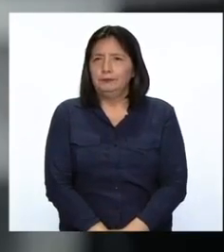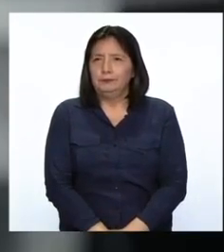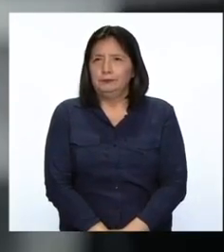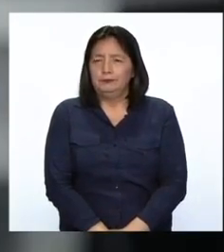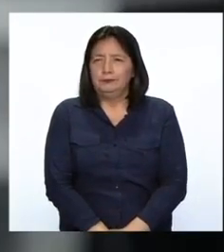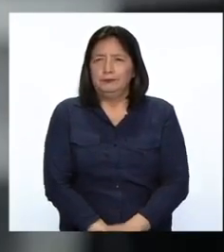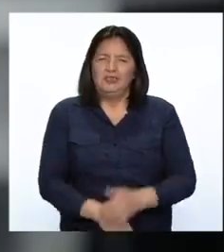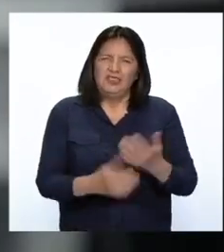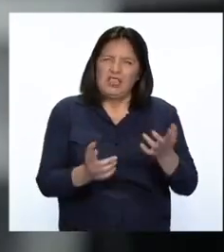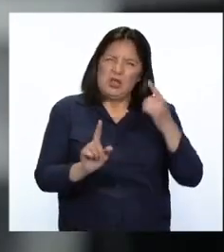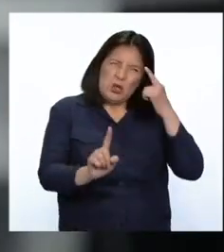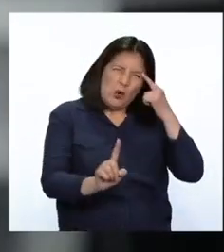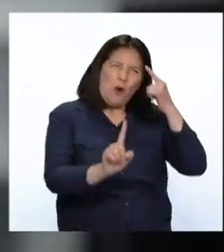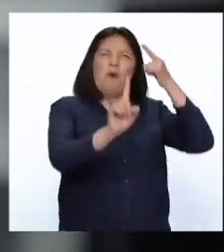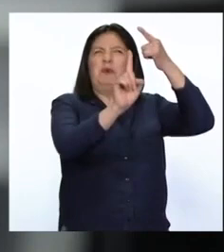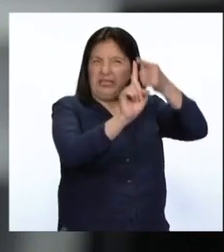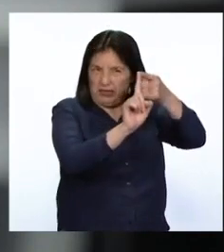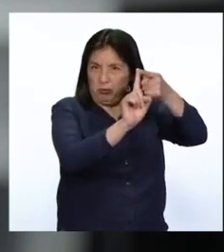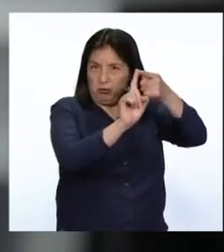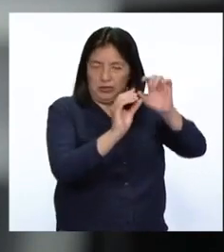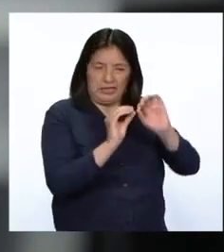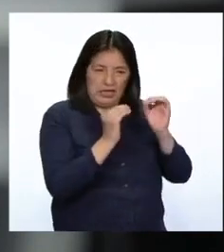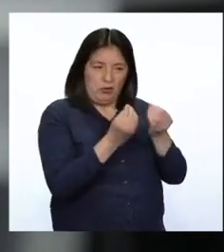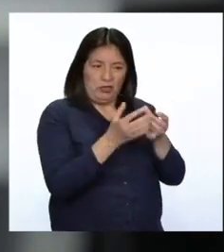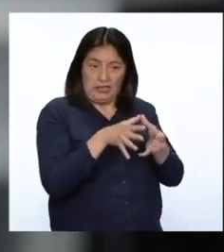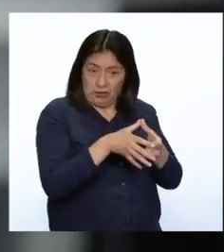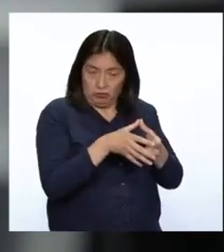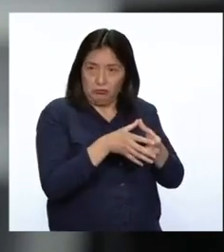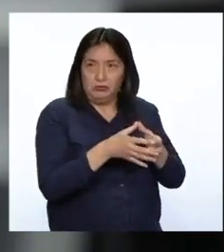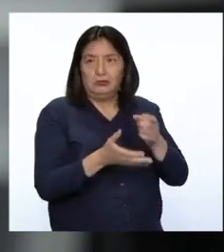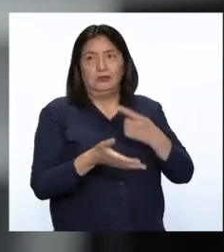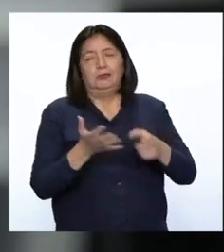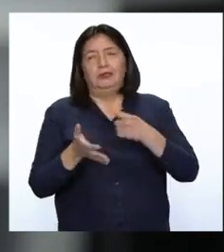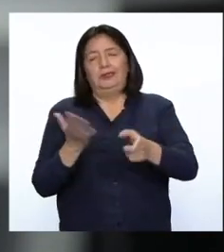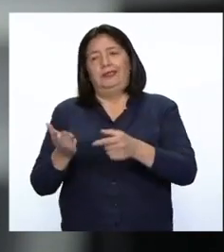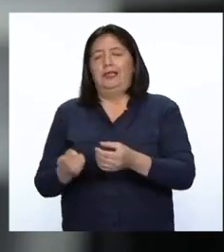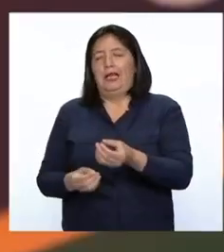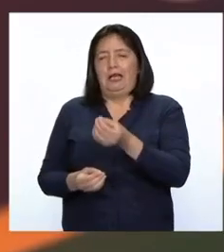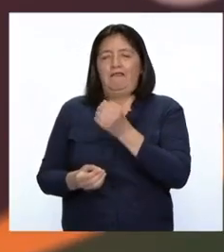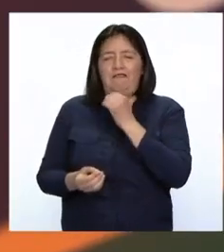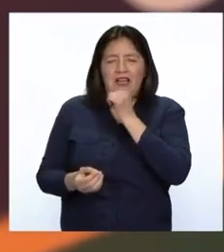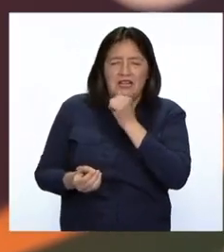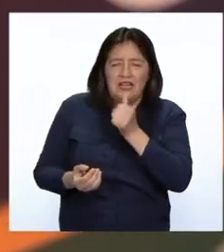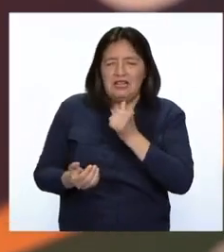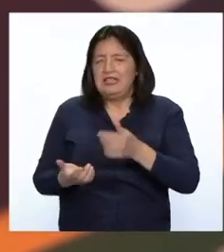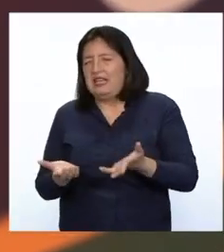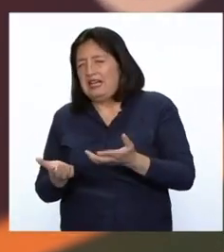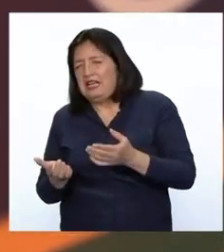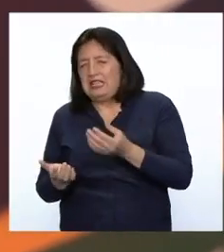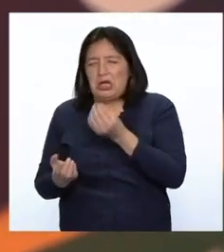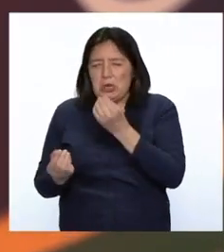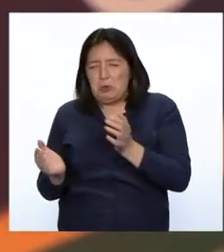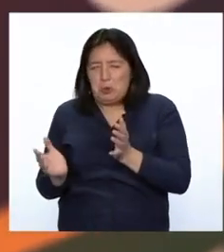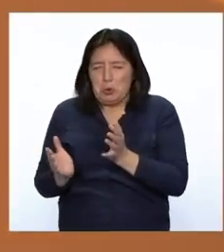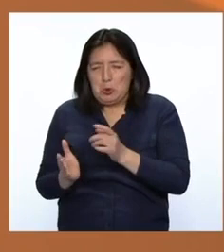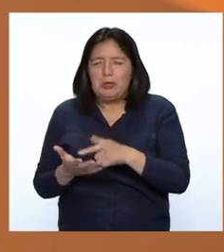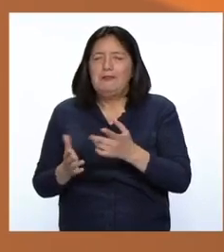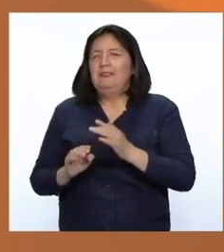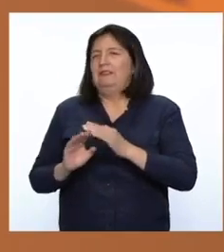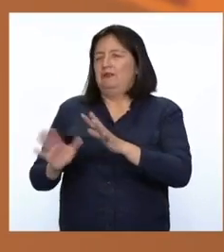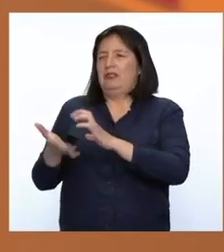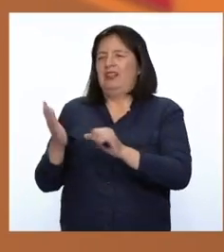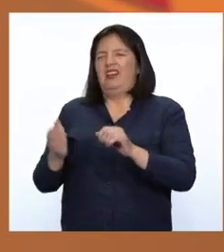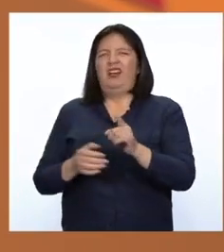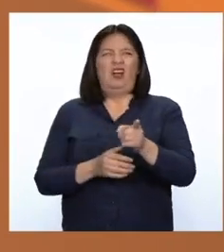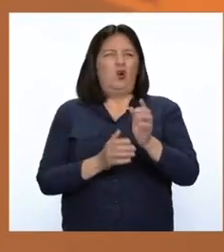El principal objetivo de Nutri-Educate es erradicar la malnutrición en el Perú. Creo que muchos dirán eso es demasiado